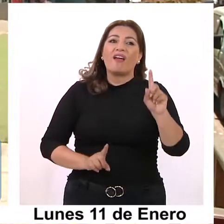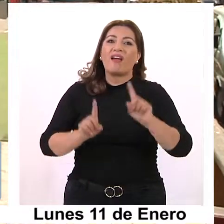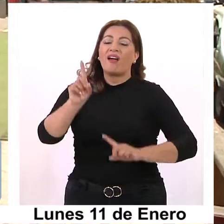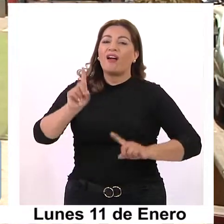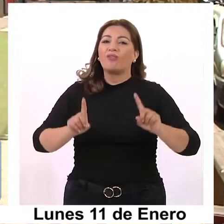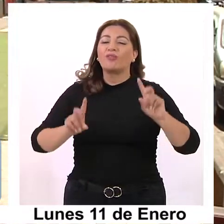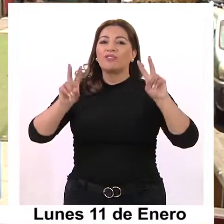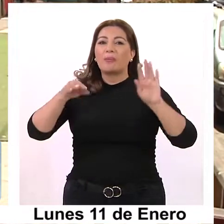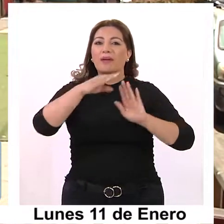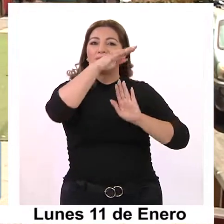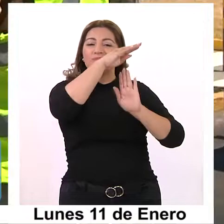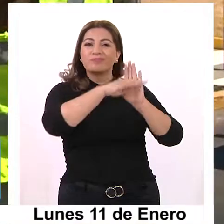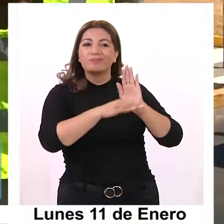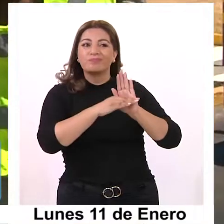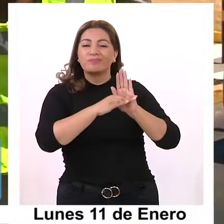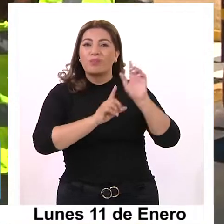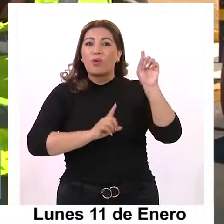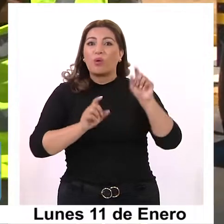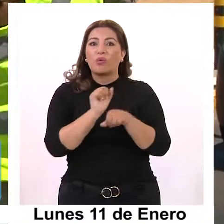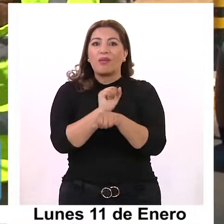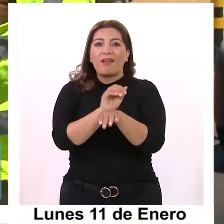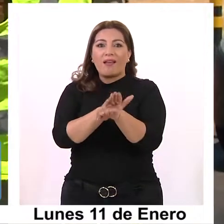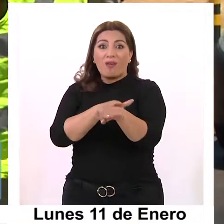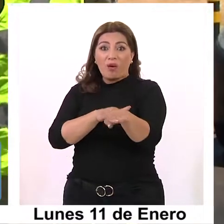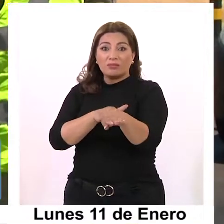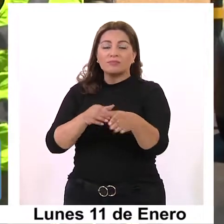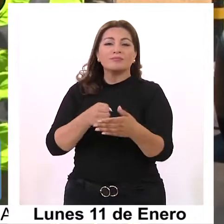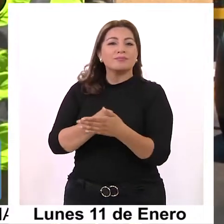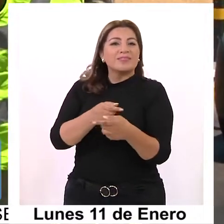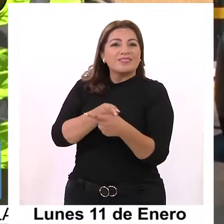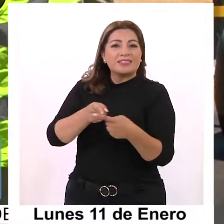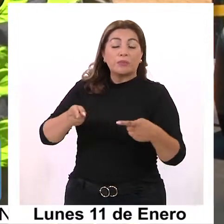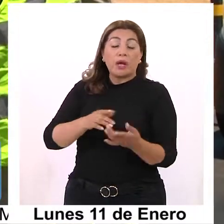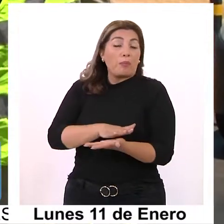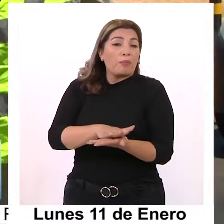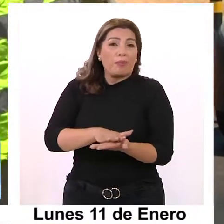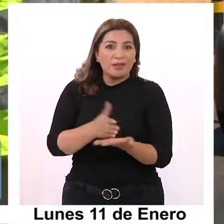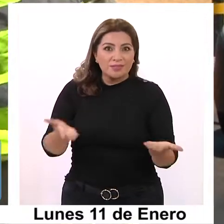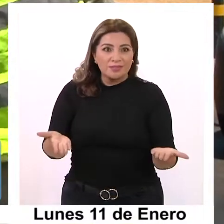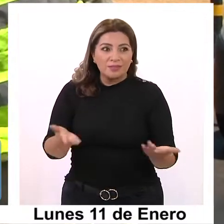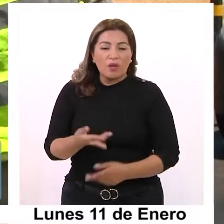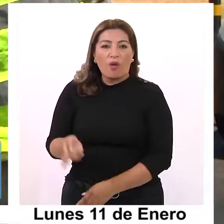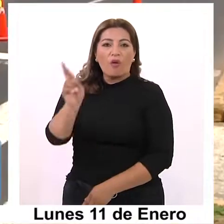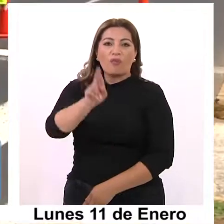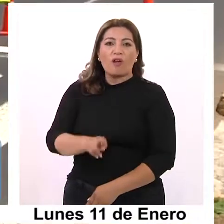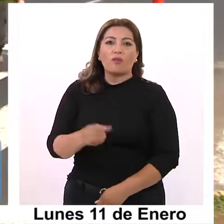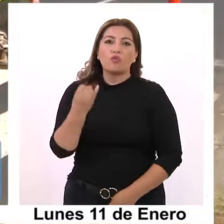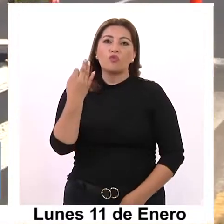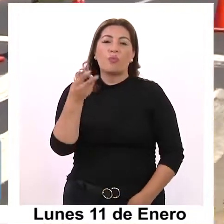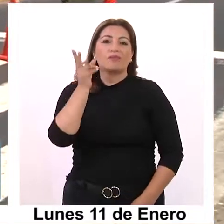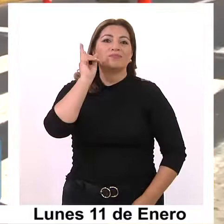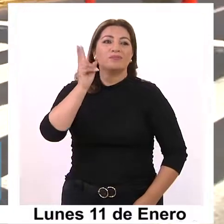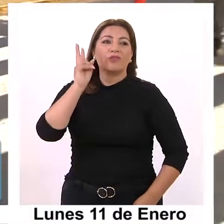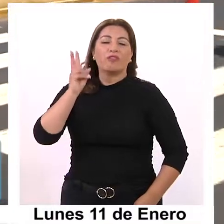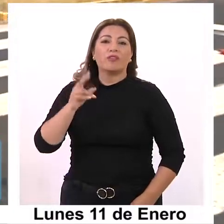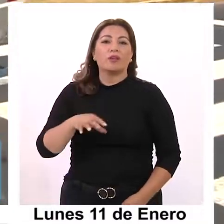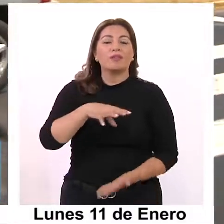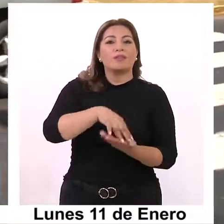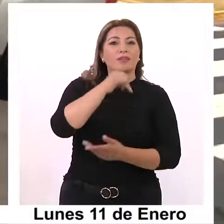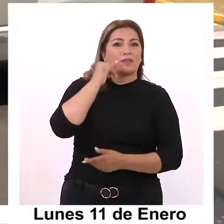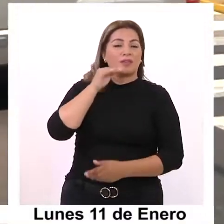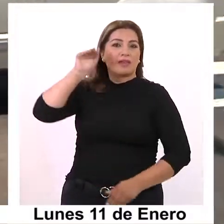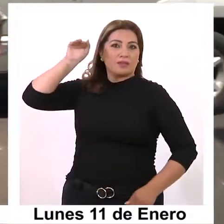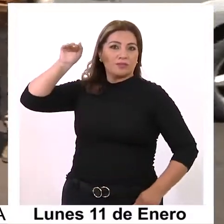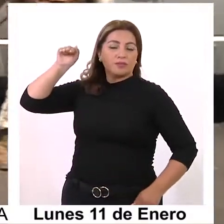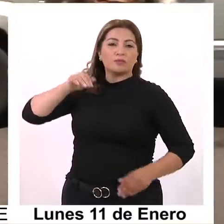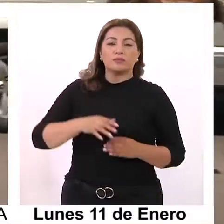medidas respecto a la movilidad vehicular. Este fin de semana, por ejemplo, volvió la restricción vehicular para Iquique y Alto